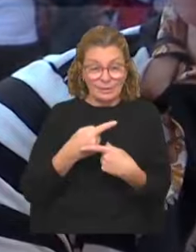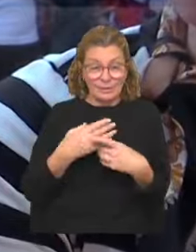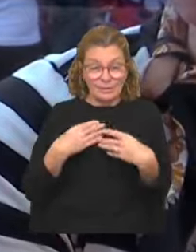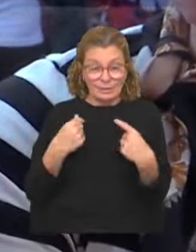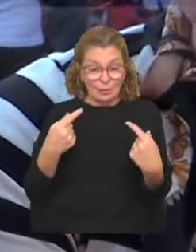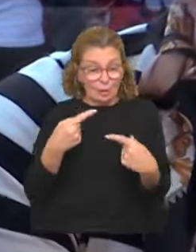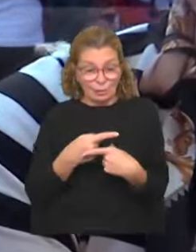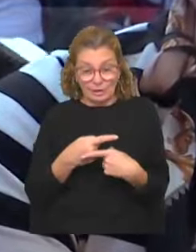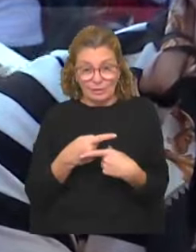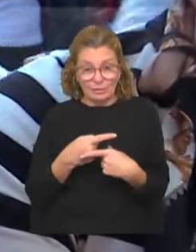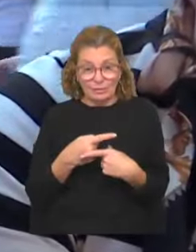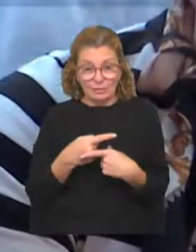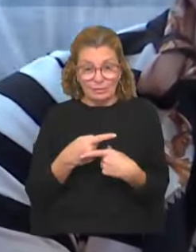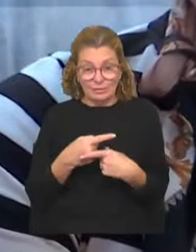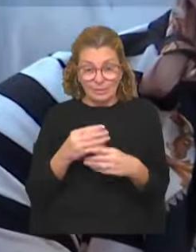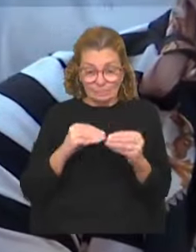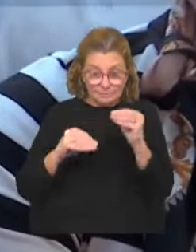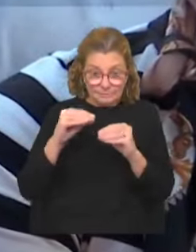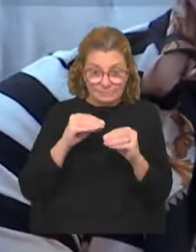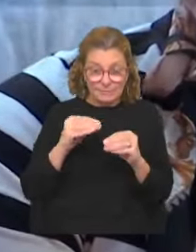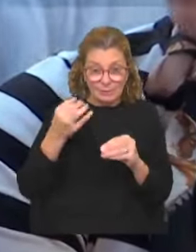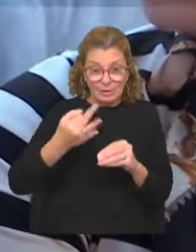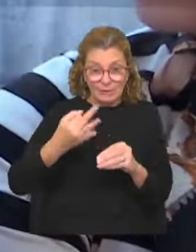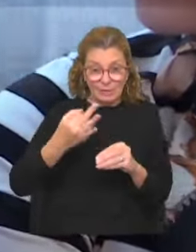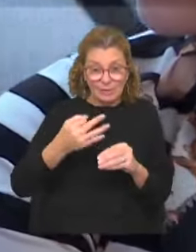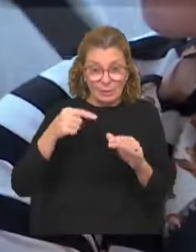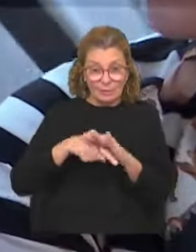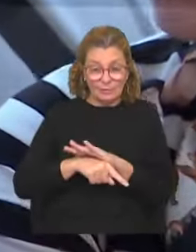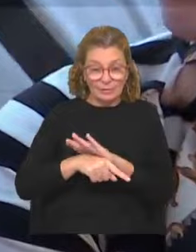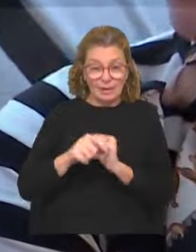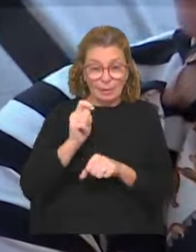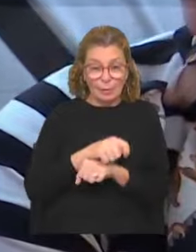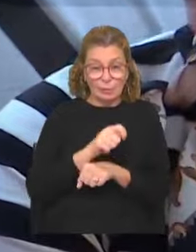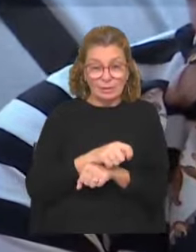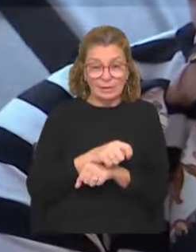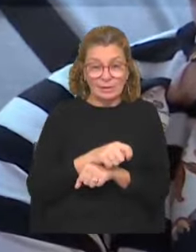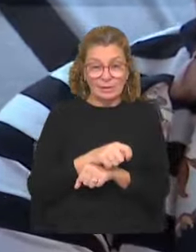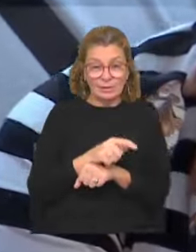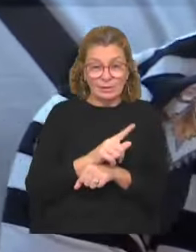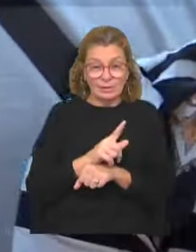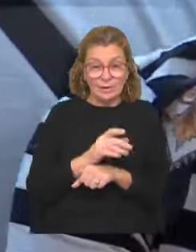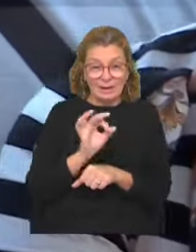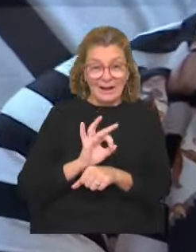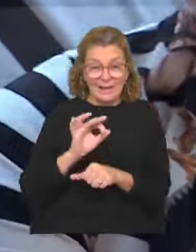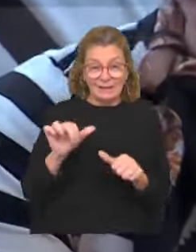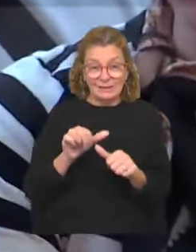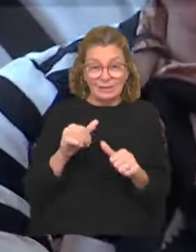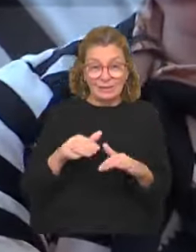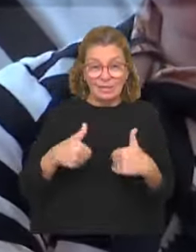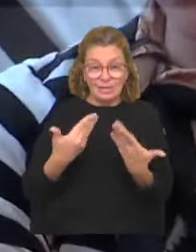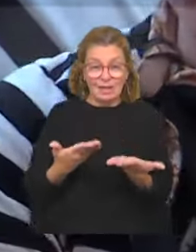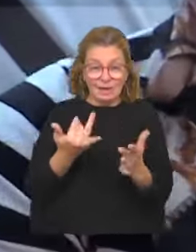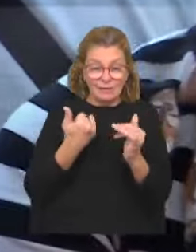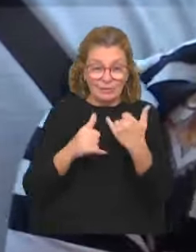contrario de un armado, de una verdad y de una profundización de la justicia. Y lo que ninguno ha hecho es entregar información,